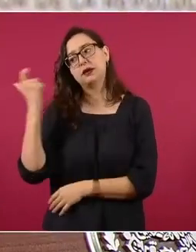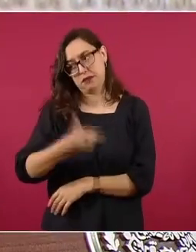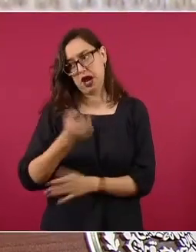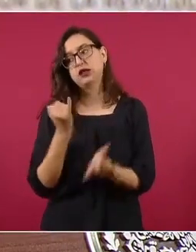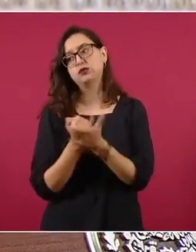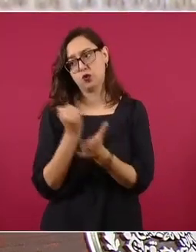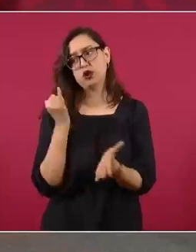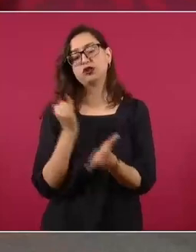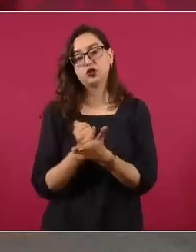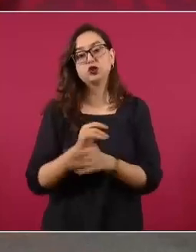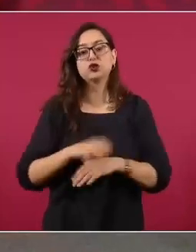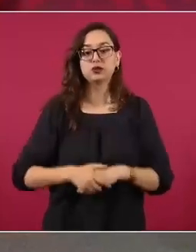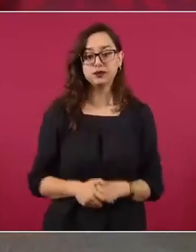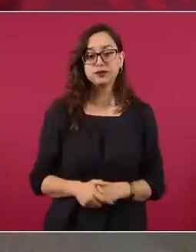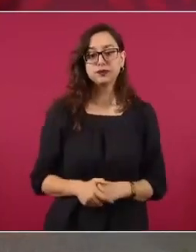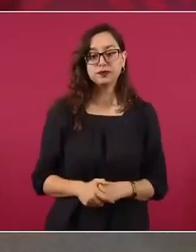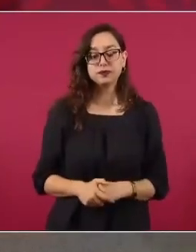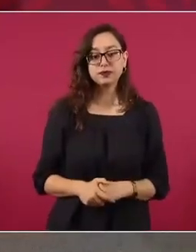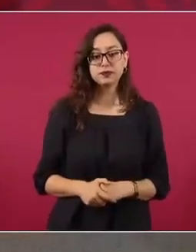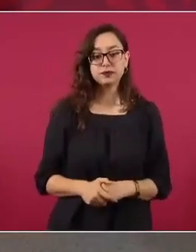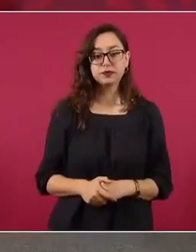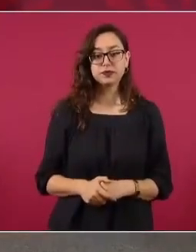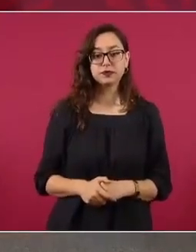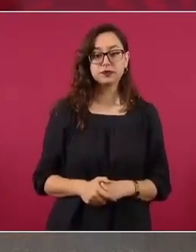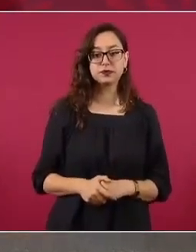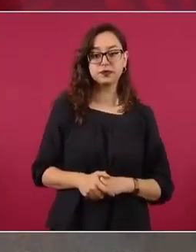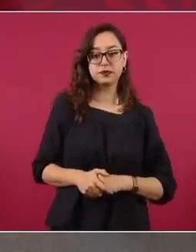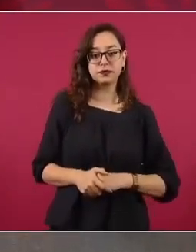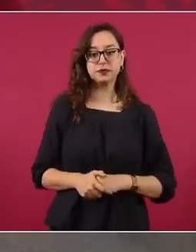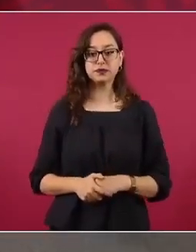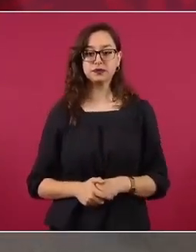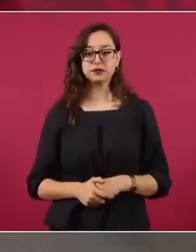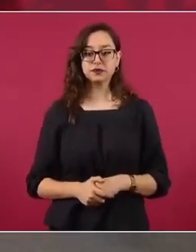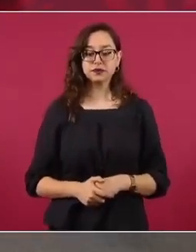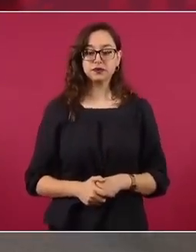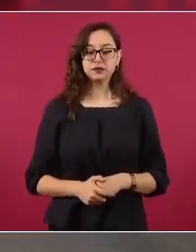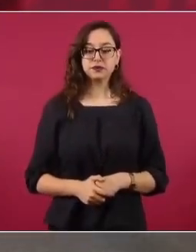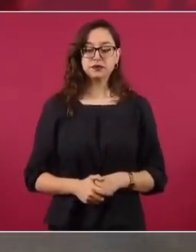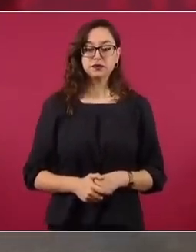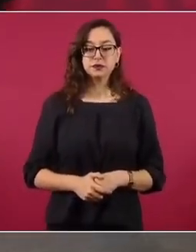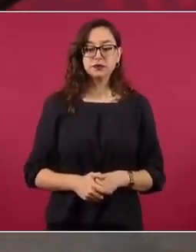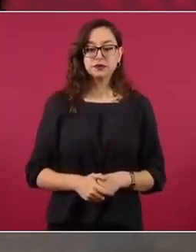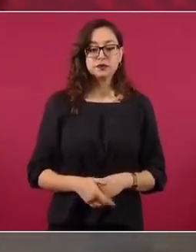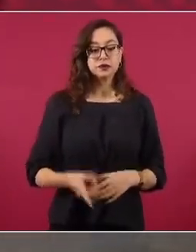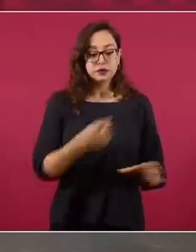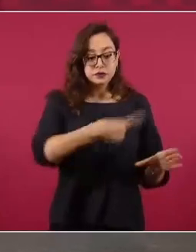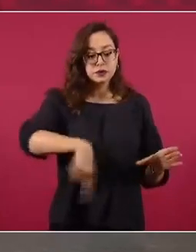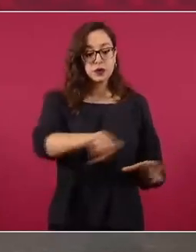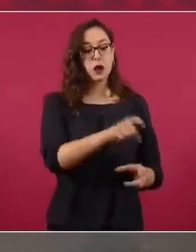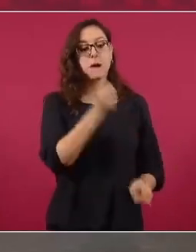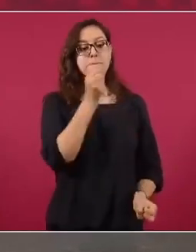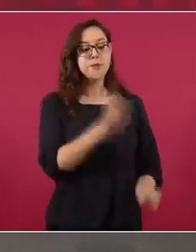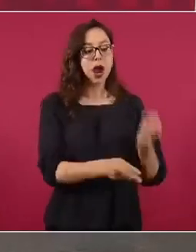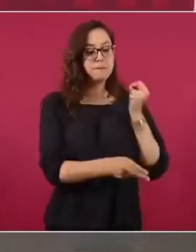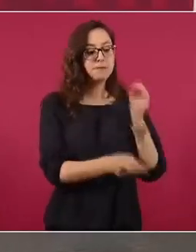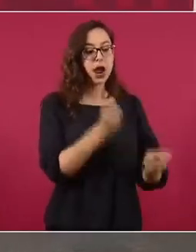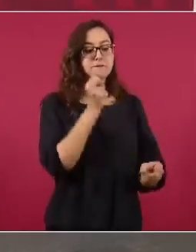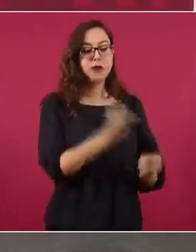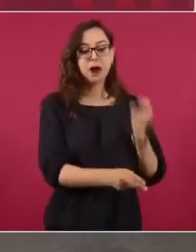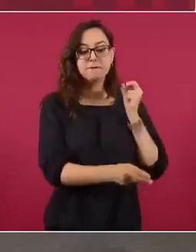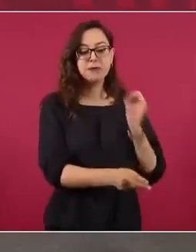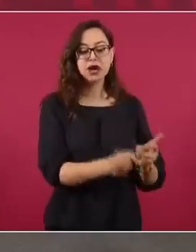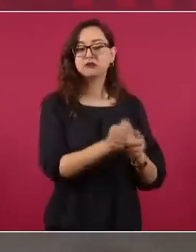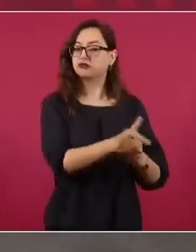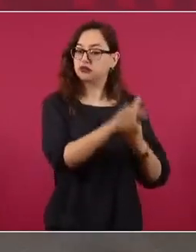en donde van a seguir manteniéndose los privilegios y